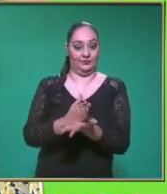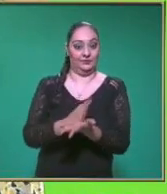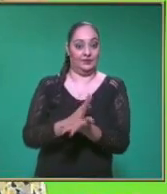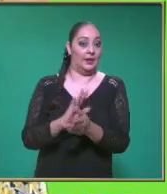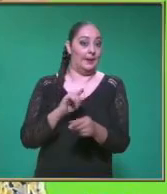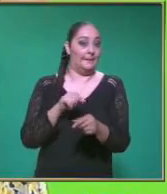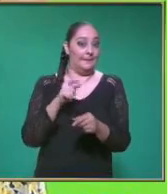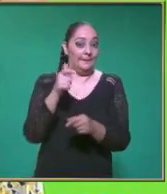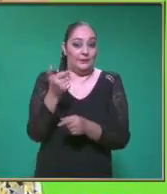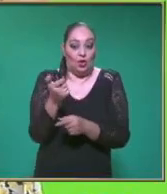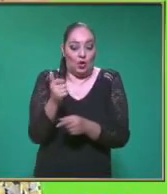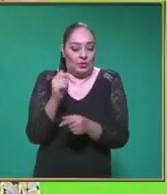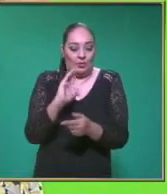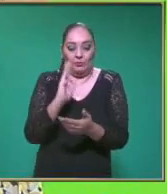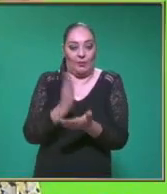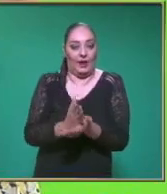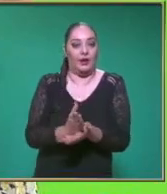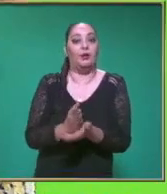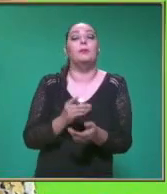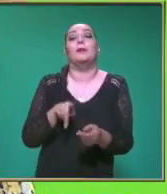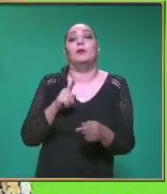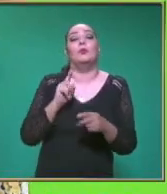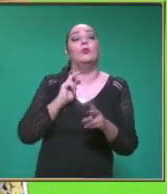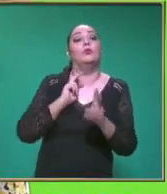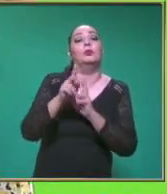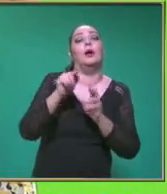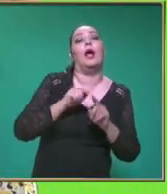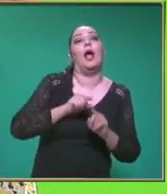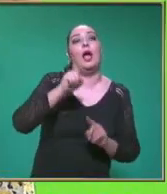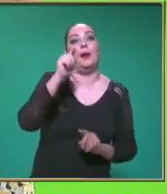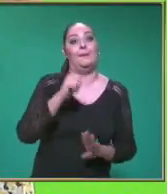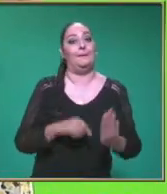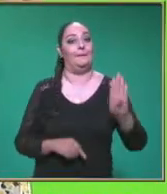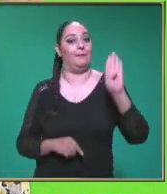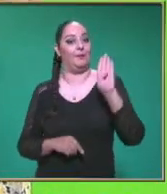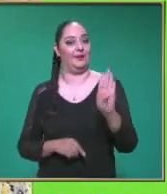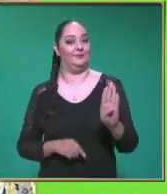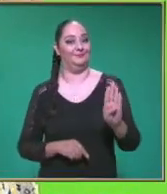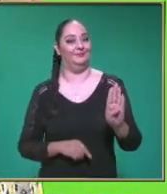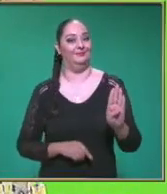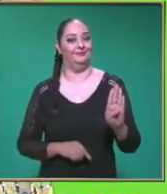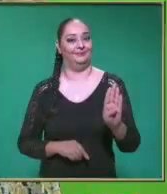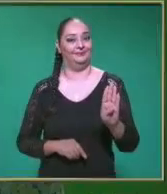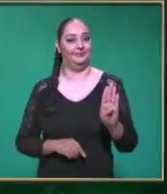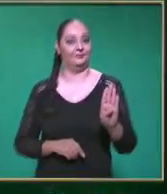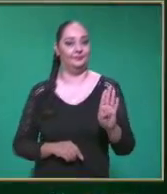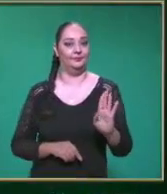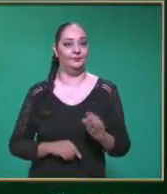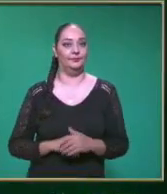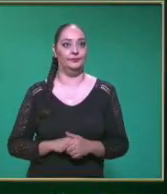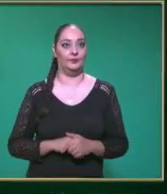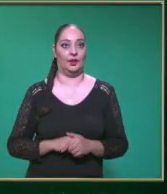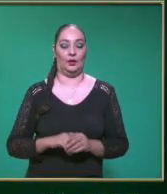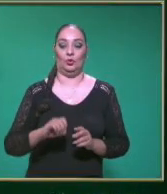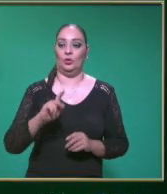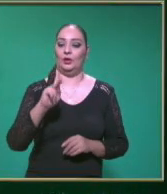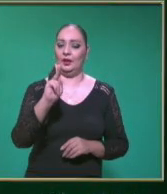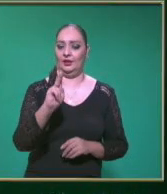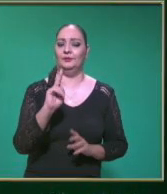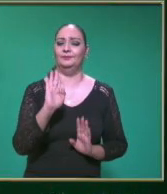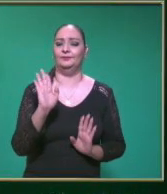Entonces Ahora sí Maestra ¿Cuál sería? El inciso B Muy bien Ahí tenemos